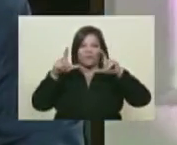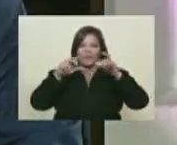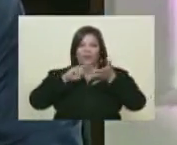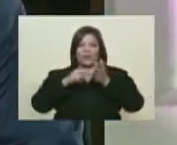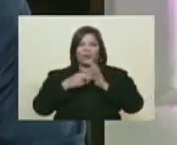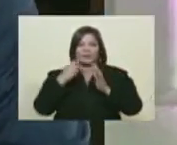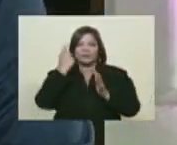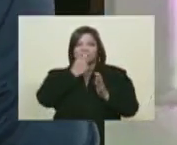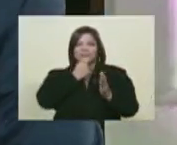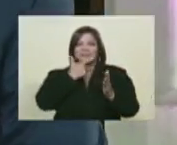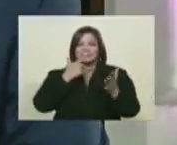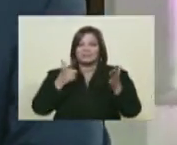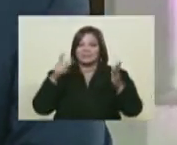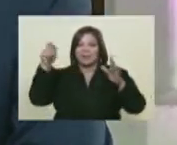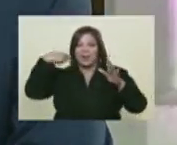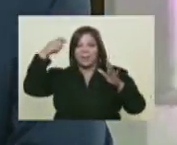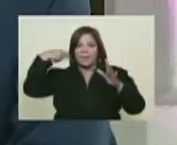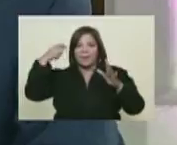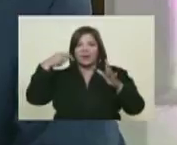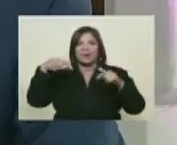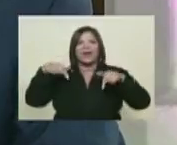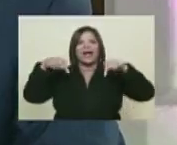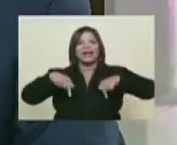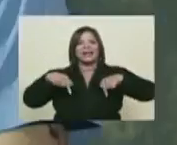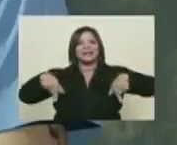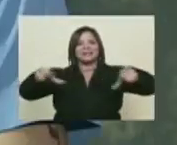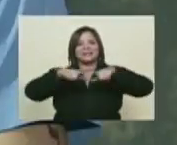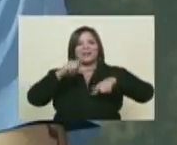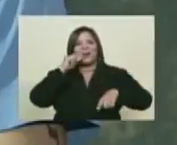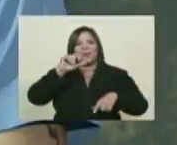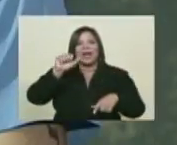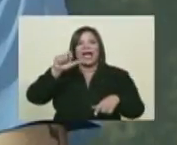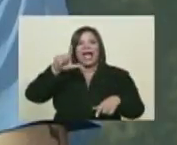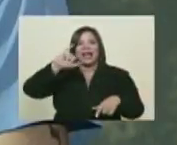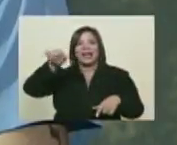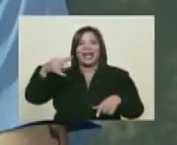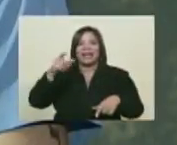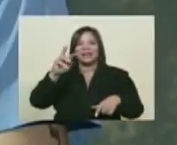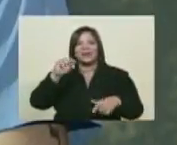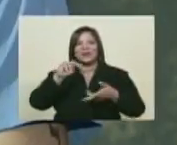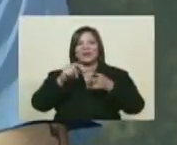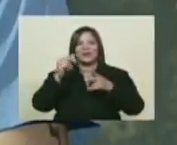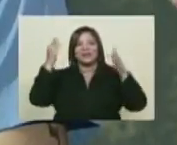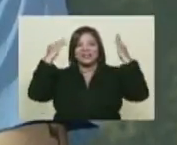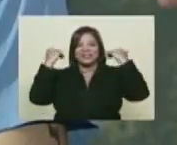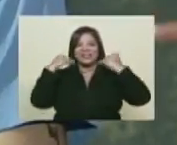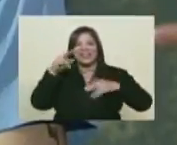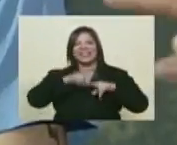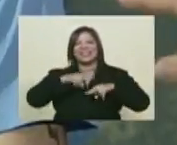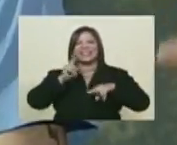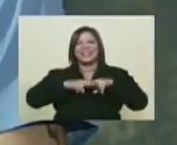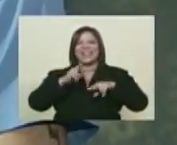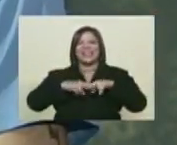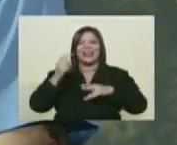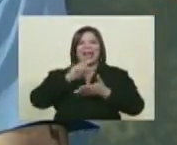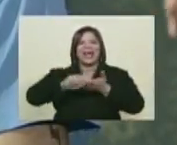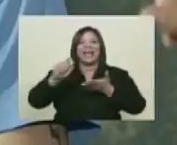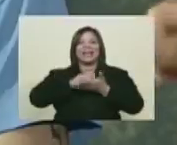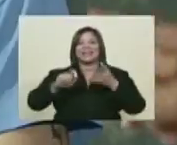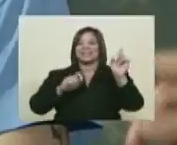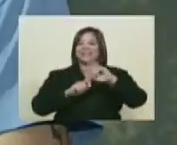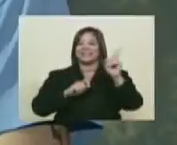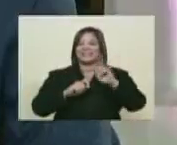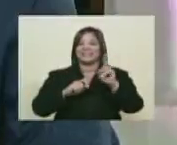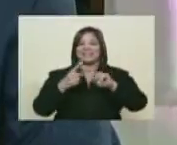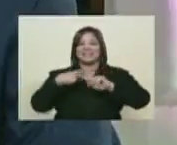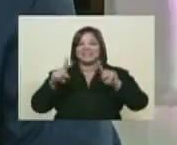extraordinaria película, está aquí con nosotros. Se trata de Alejandro López, no es el arquitecto de Pelo Blanco el que escribe en Últimas Noticias, Hacera de Jurocales,